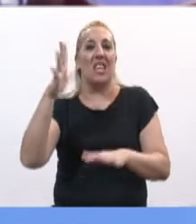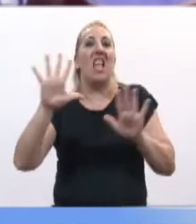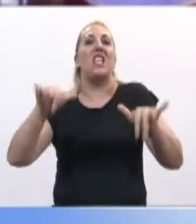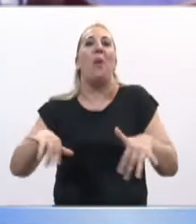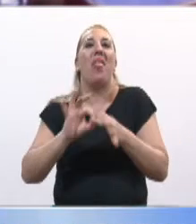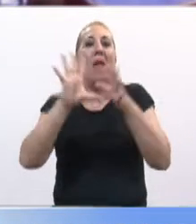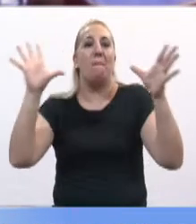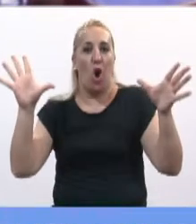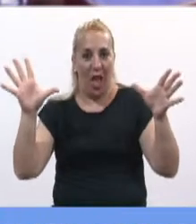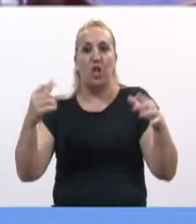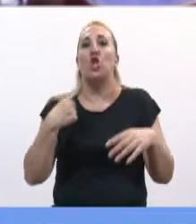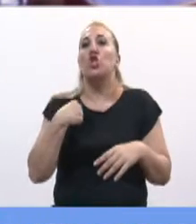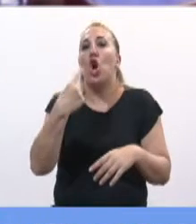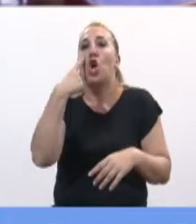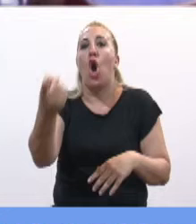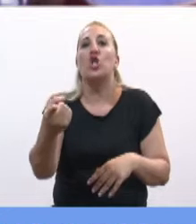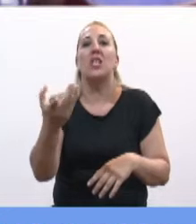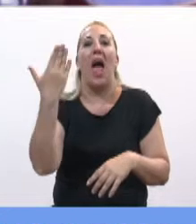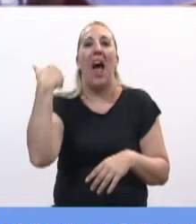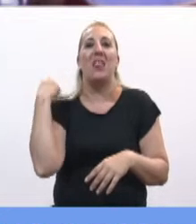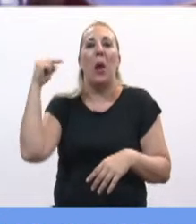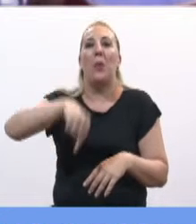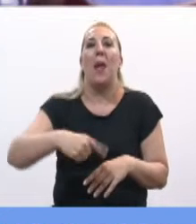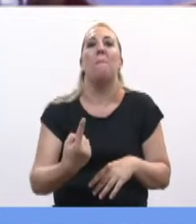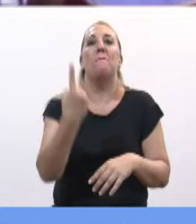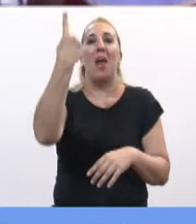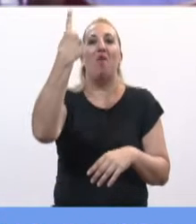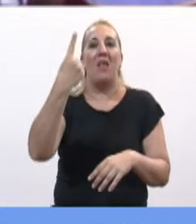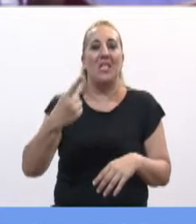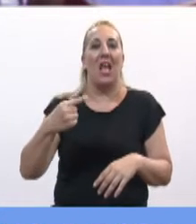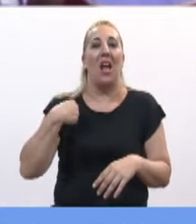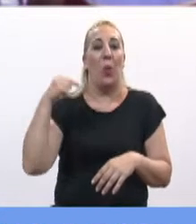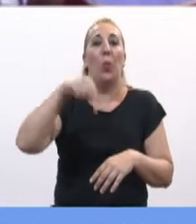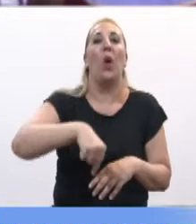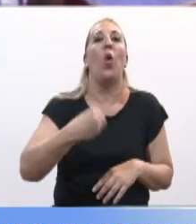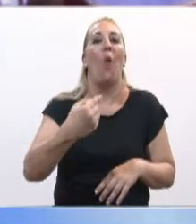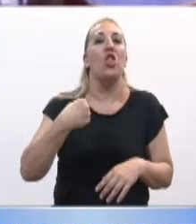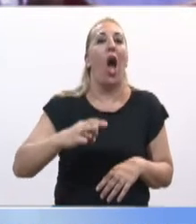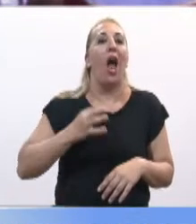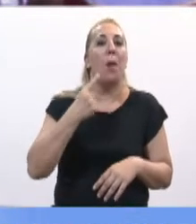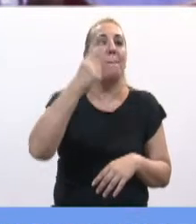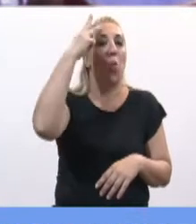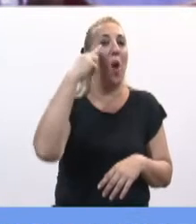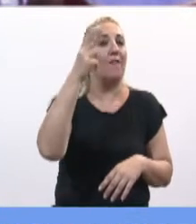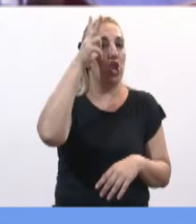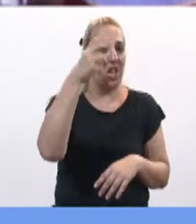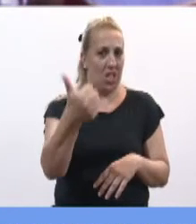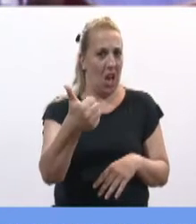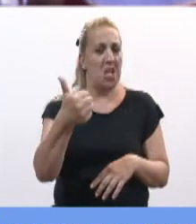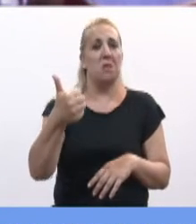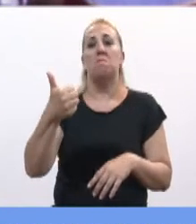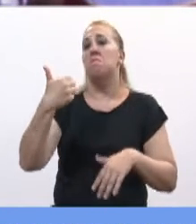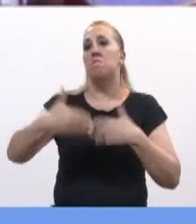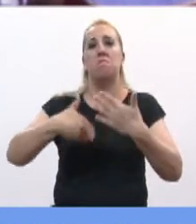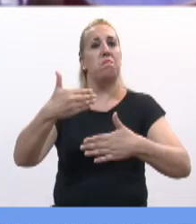Yo lo conocí cuando vine por primera vez a esta casa en el 86. Y hemos transcurrido todo